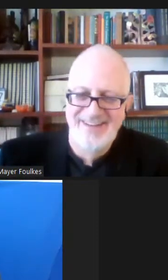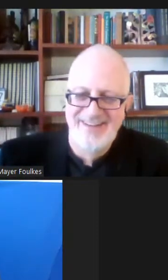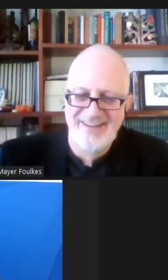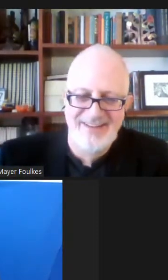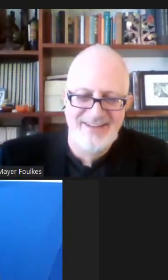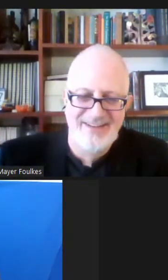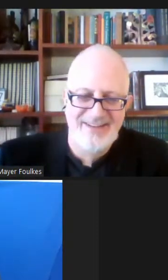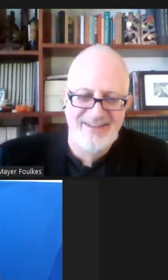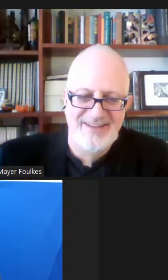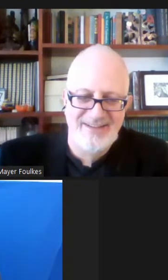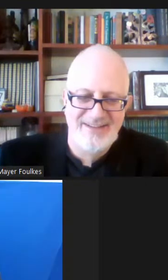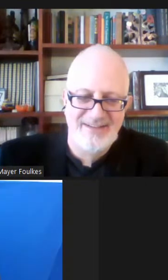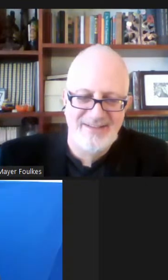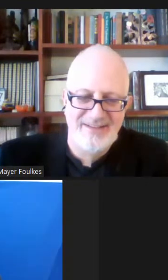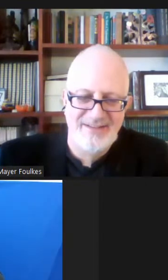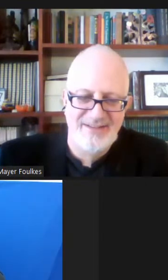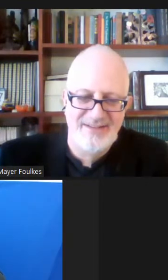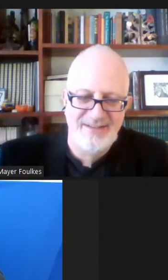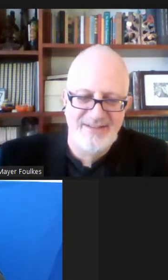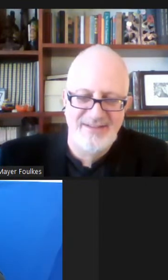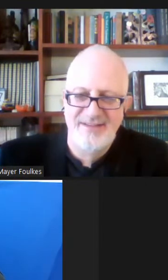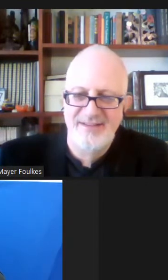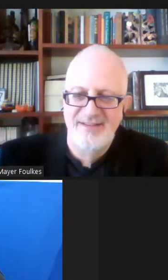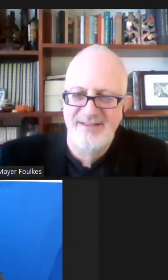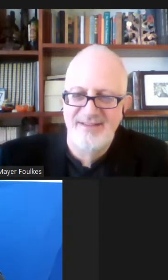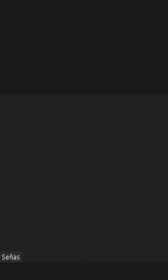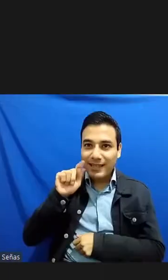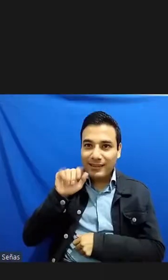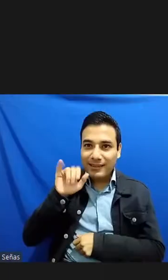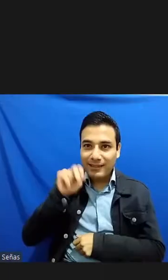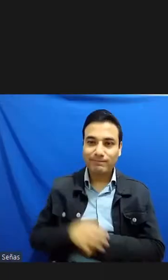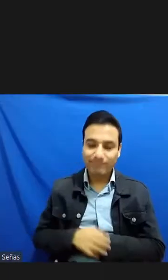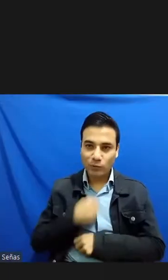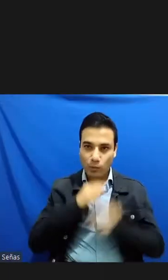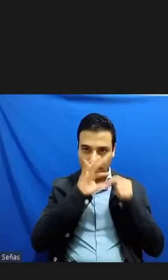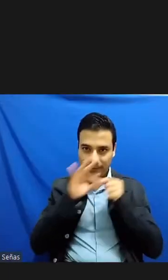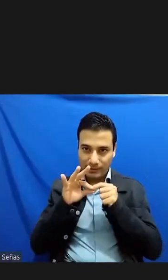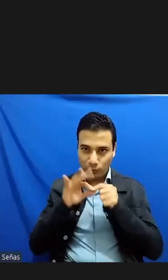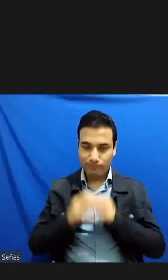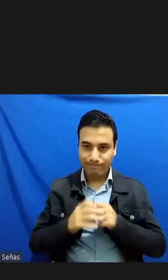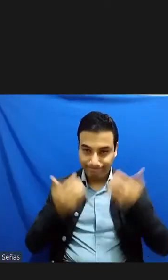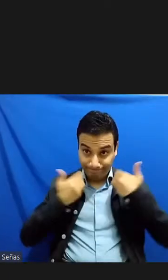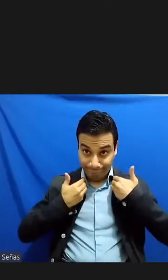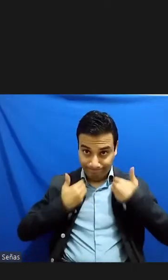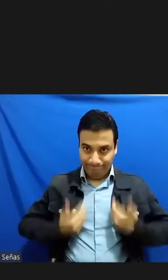Soy Mario Bellatín, bueno, me presento físicamente,